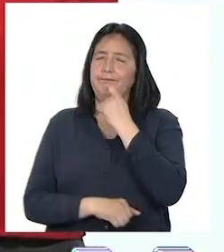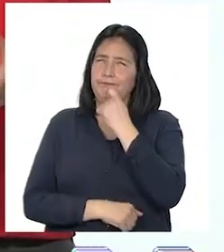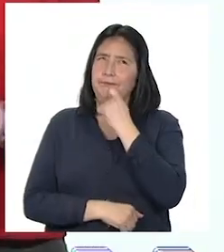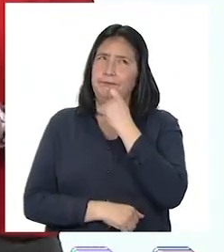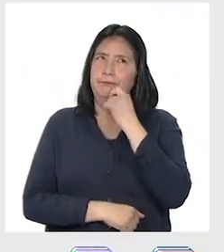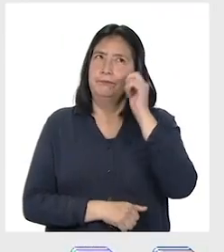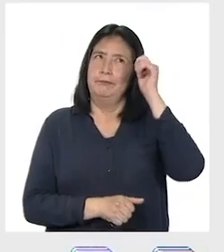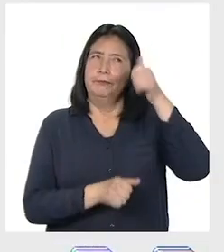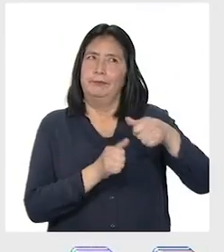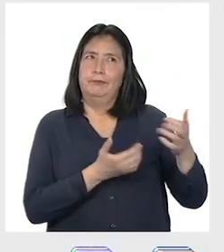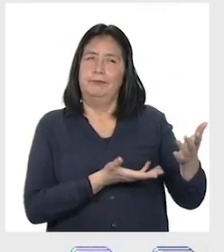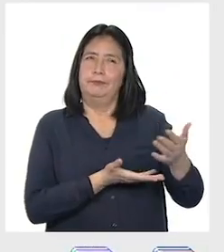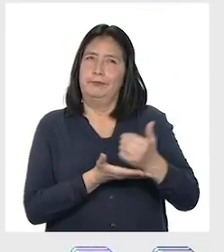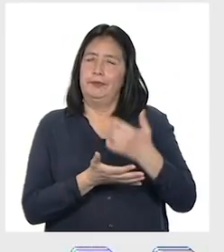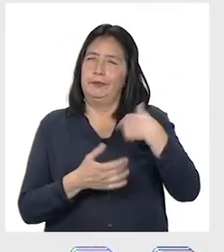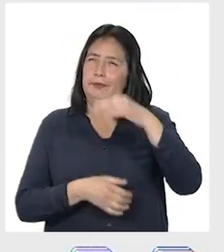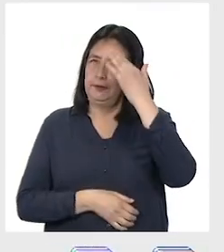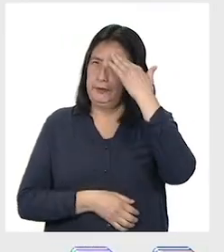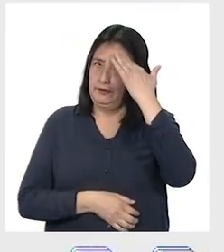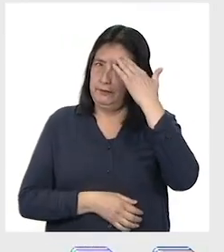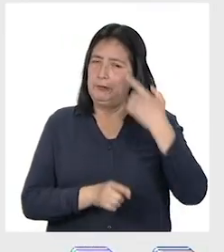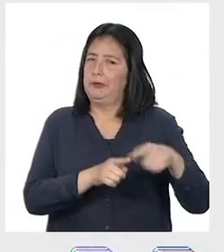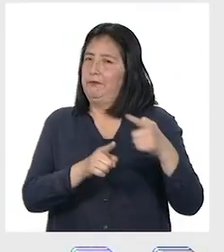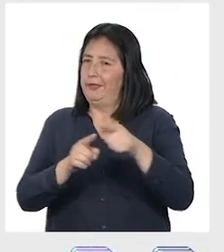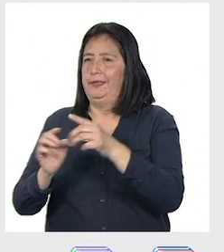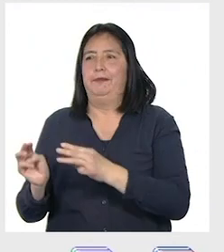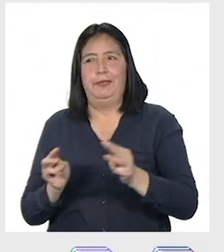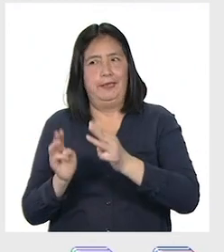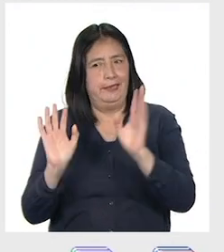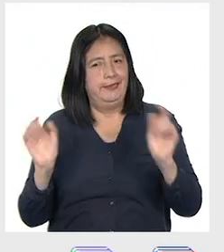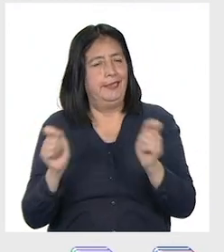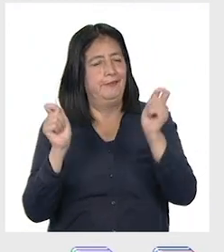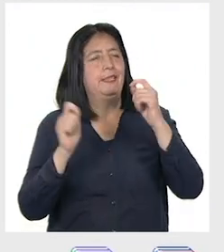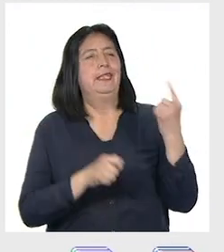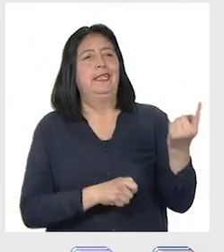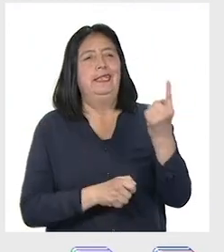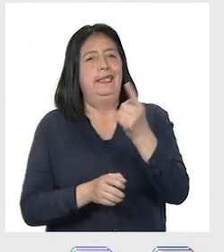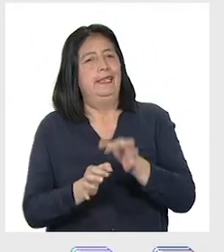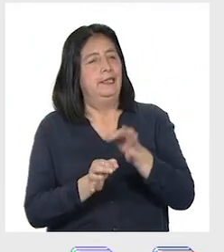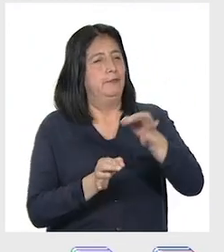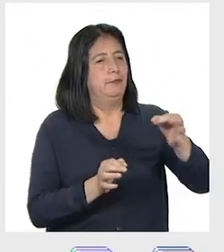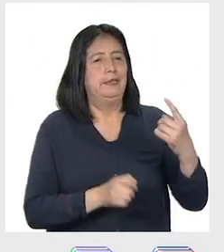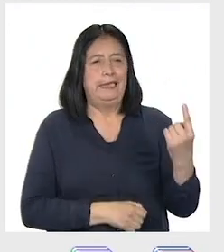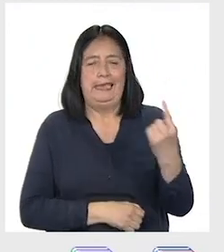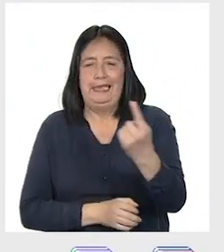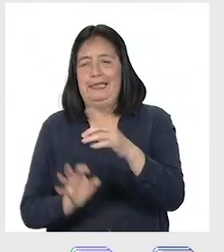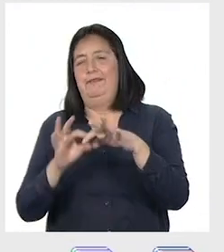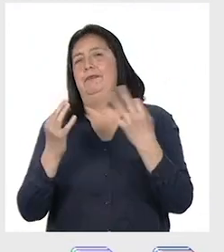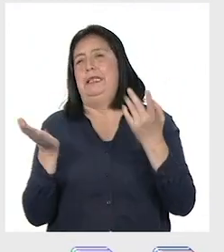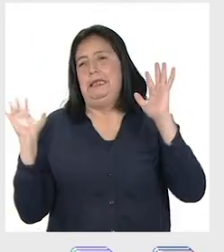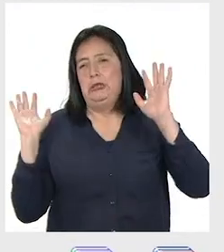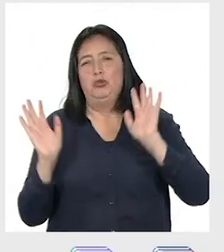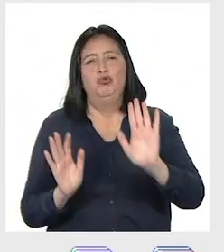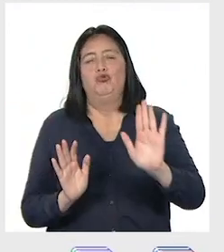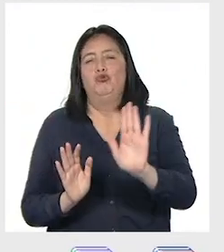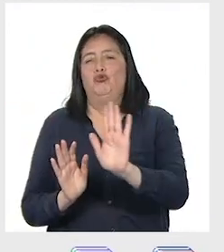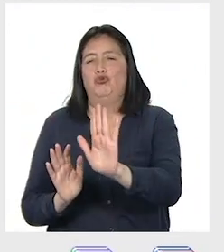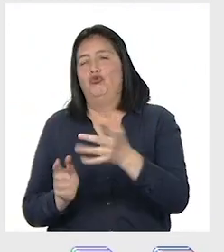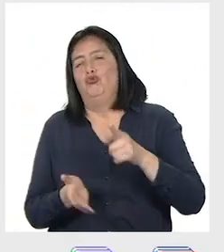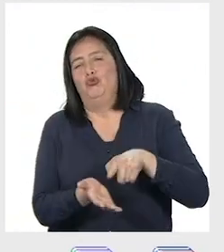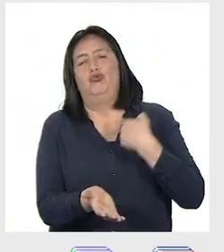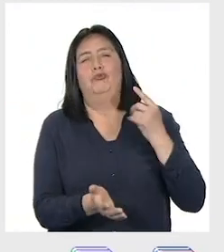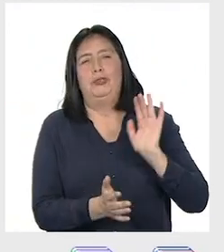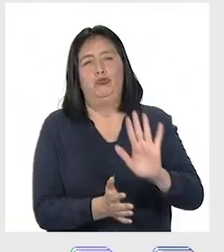recopilando. Ya sabemos que hay formas distintas de celebrar en cada región y cada familia de acuerdo con las tradiciones y